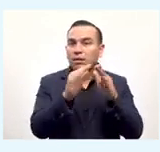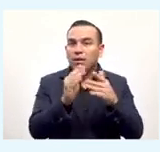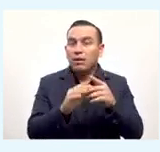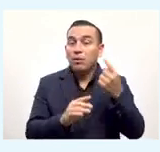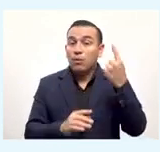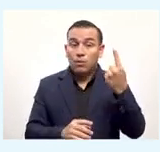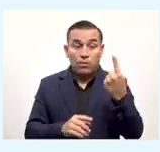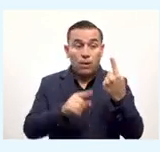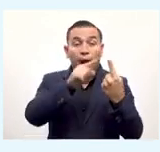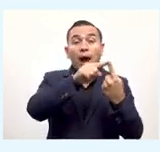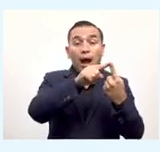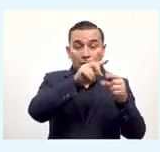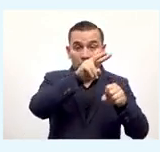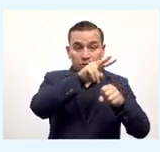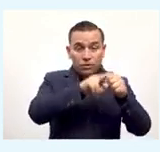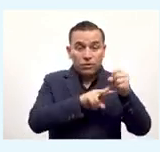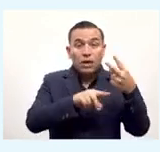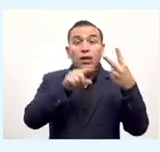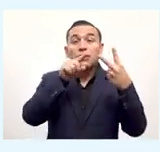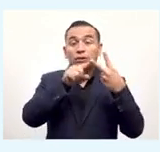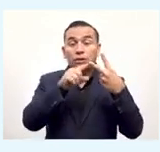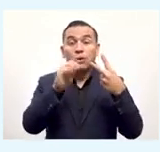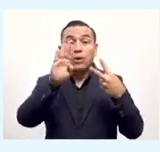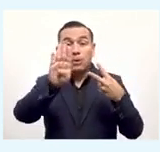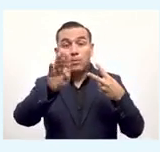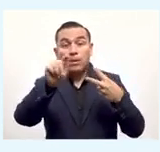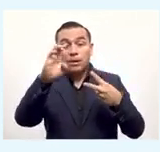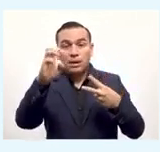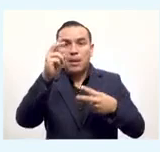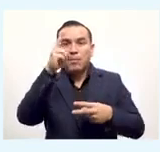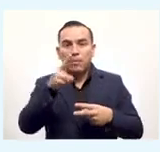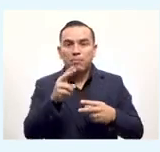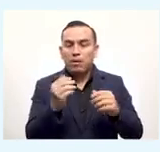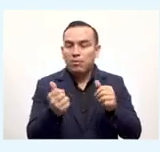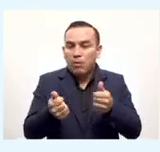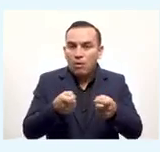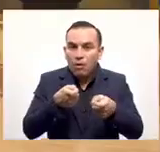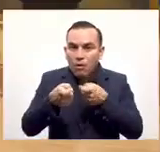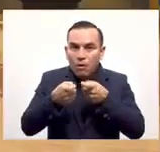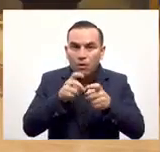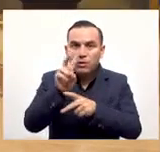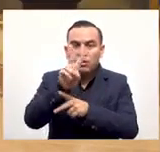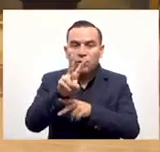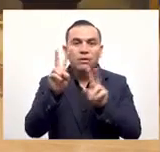cuentas, una cuenta en dólares y una cuenta en bitcoin, en la misma billetera.